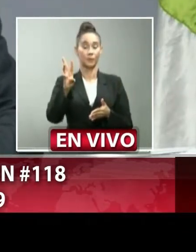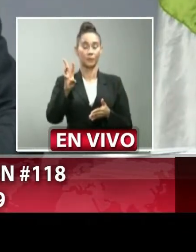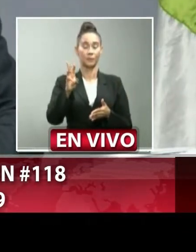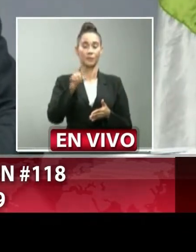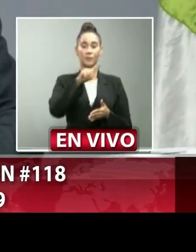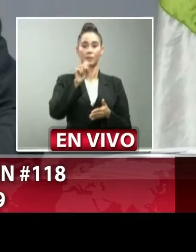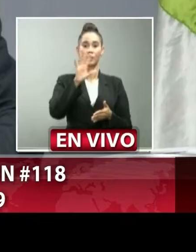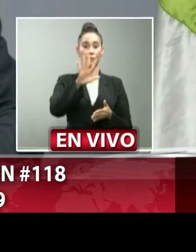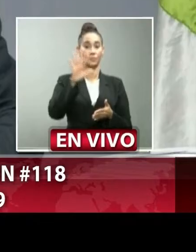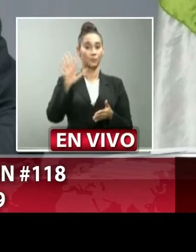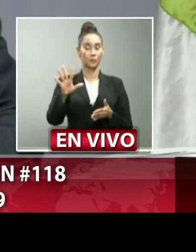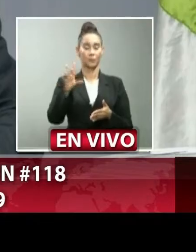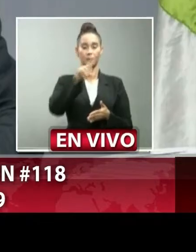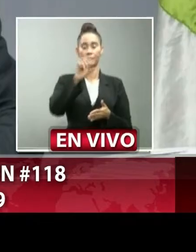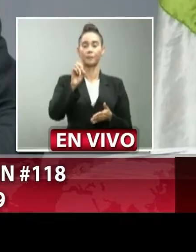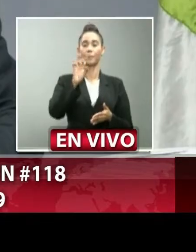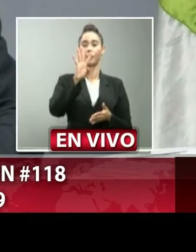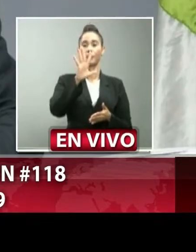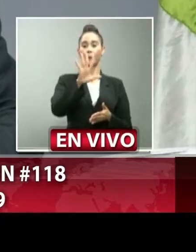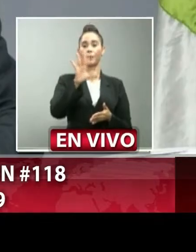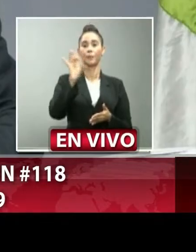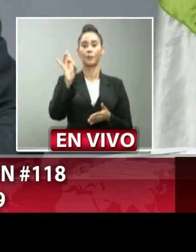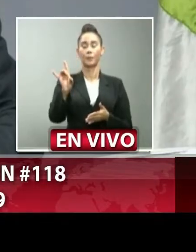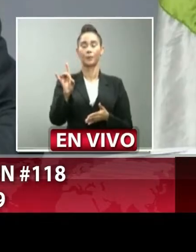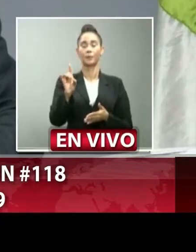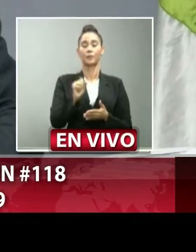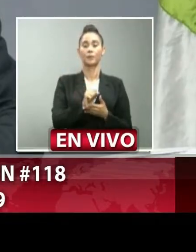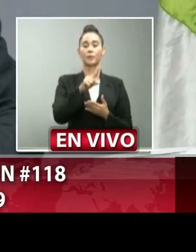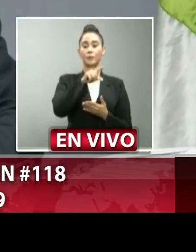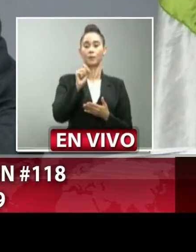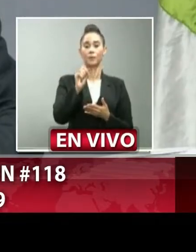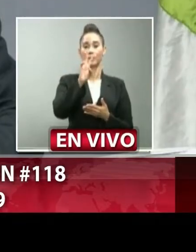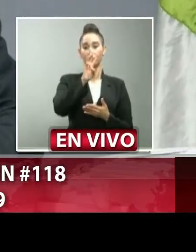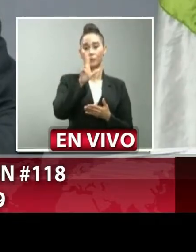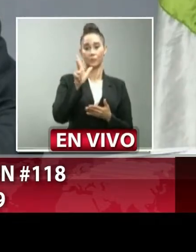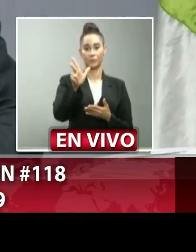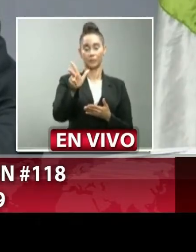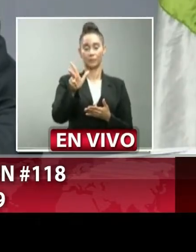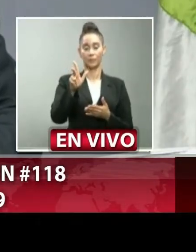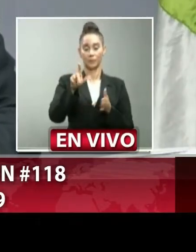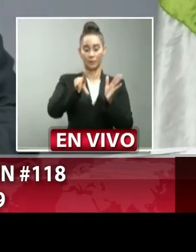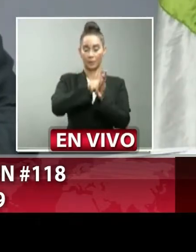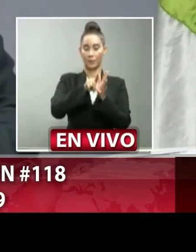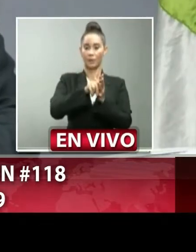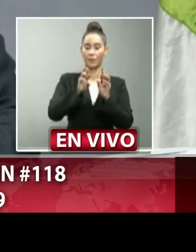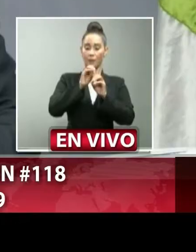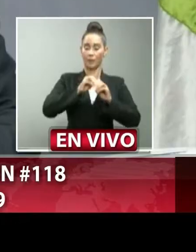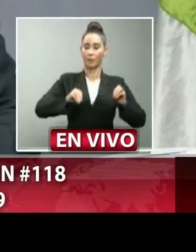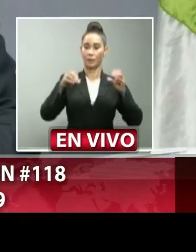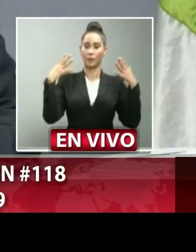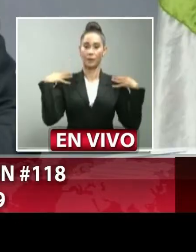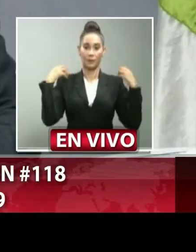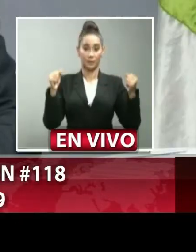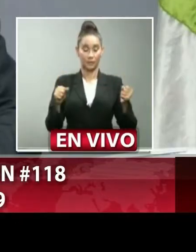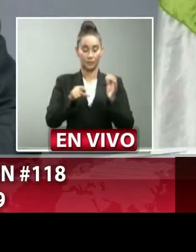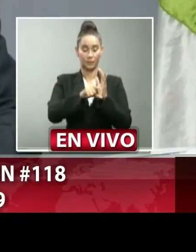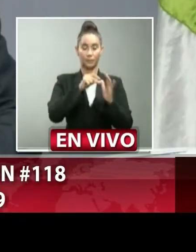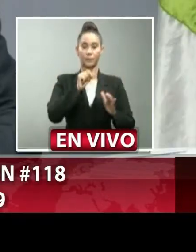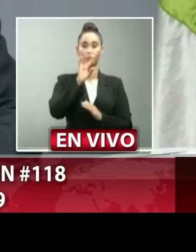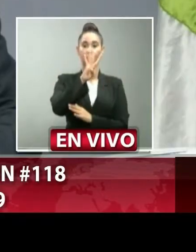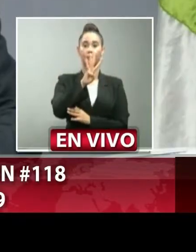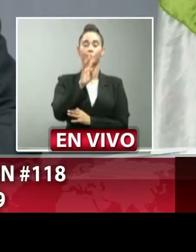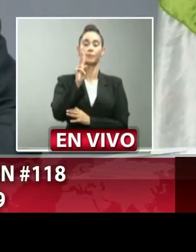158, 163 de la Ley General de Salud número 4201